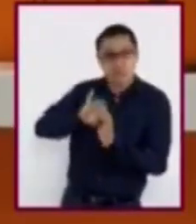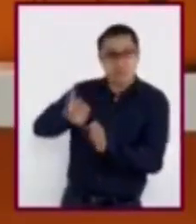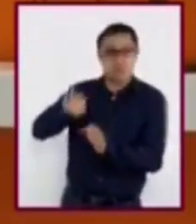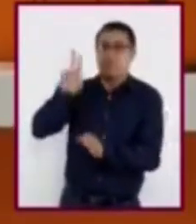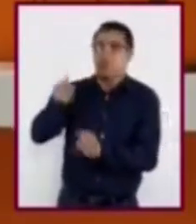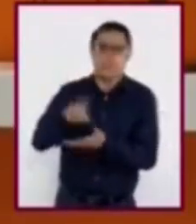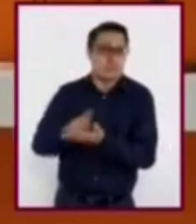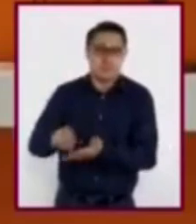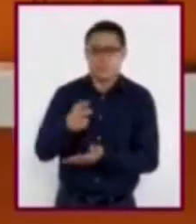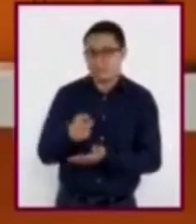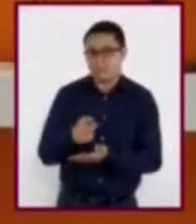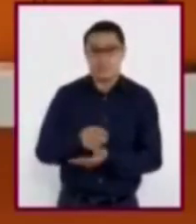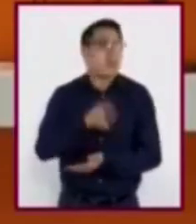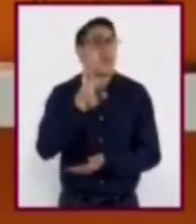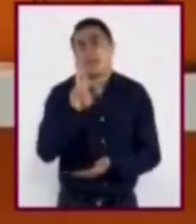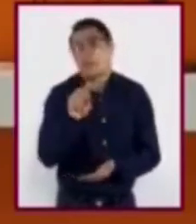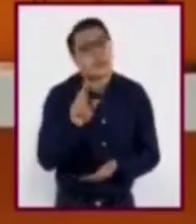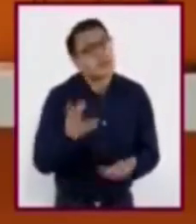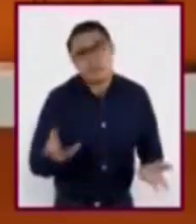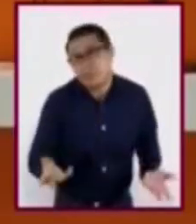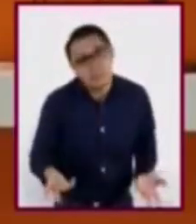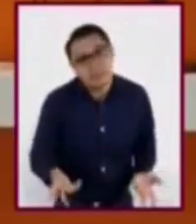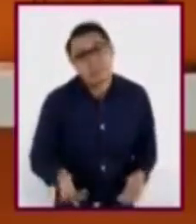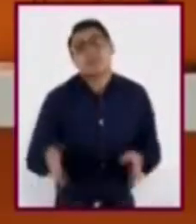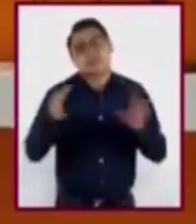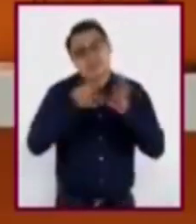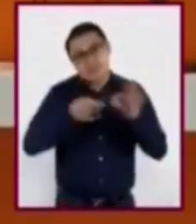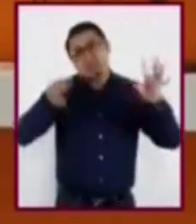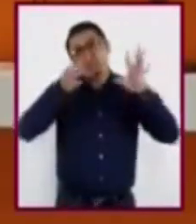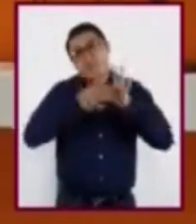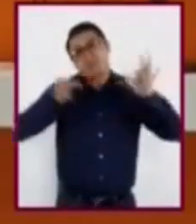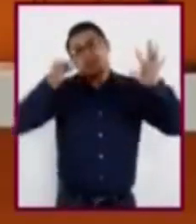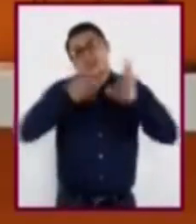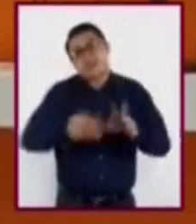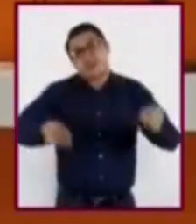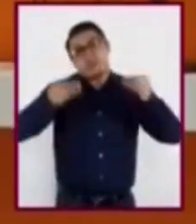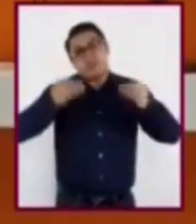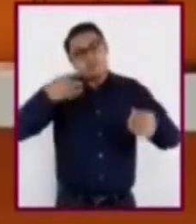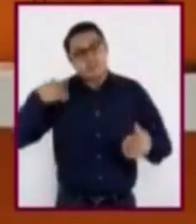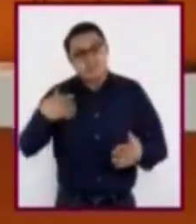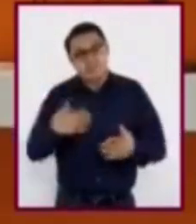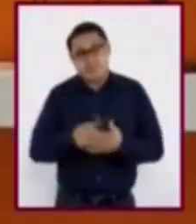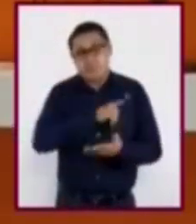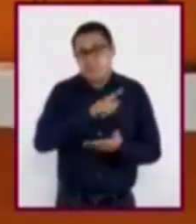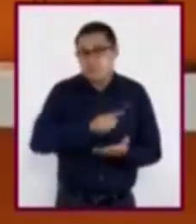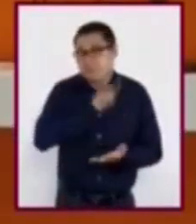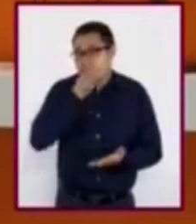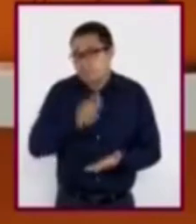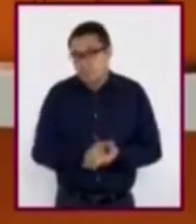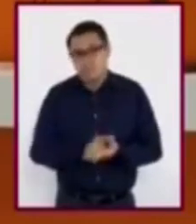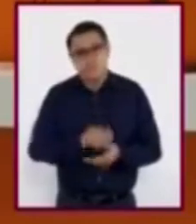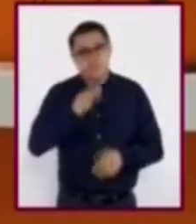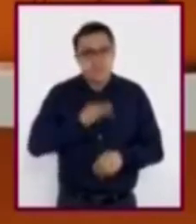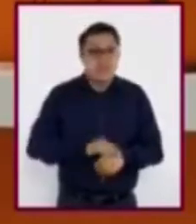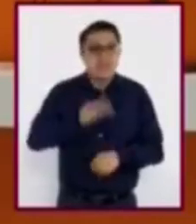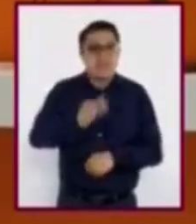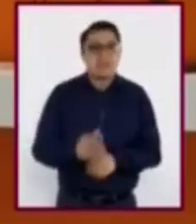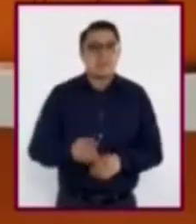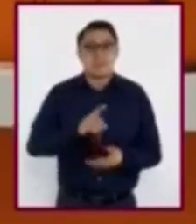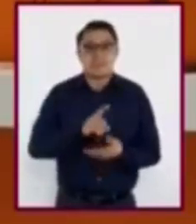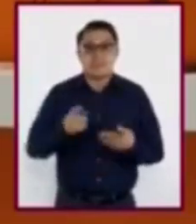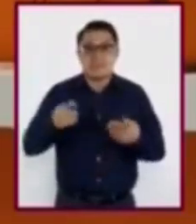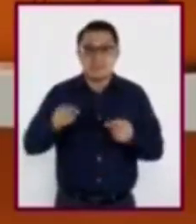La respuesta es no. Porque como se ha explicado en reiteradas ocasiones, las leyes y en particular la